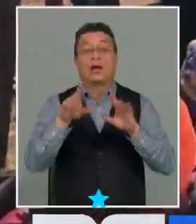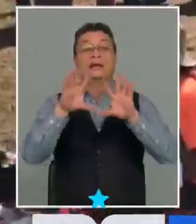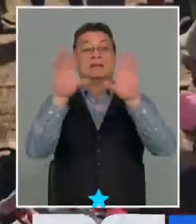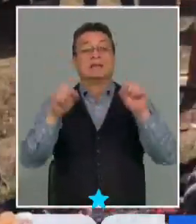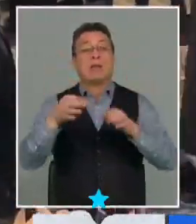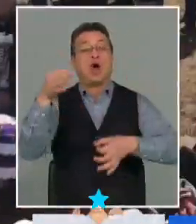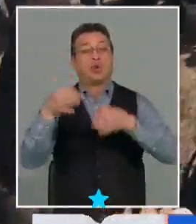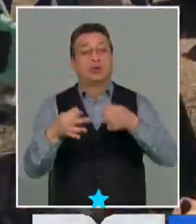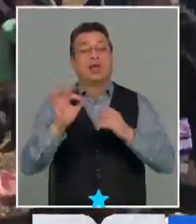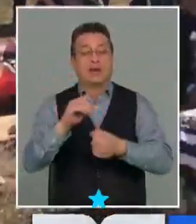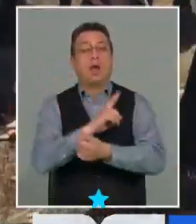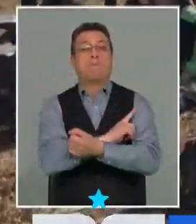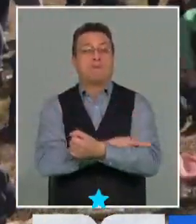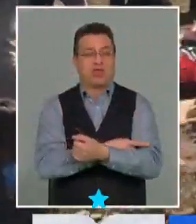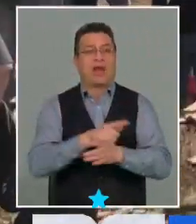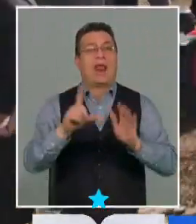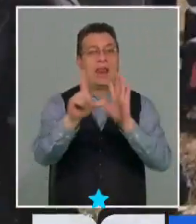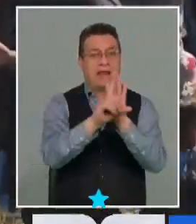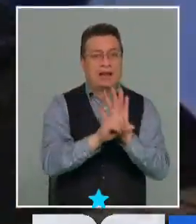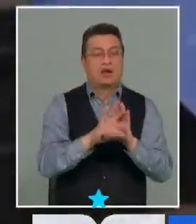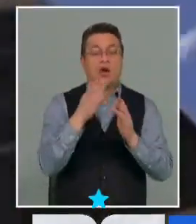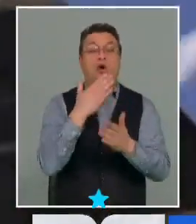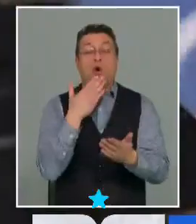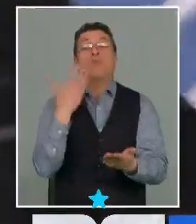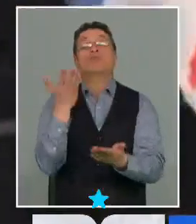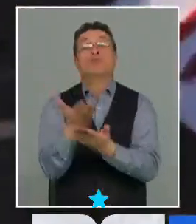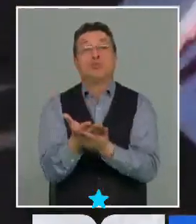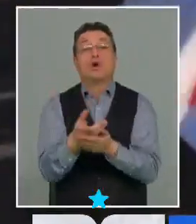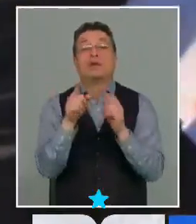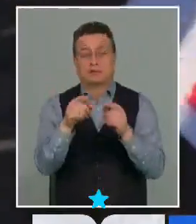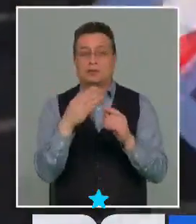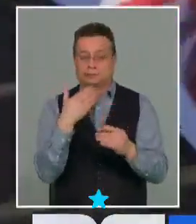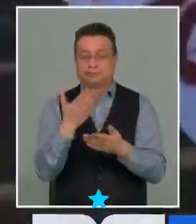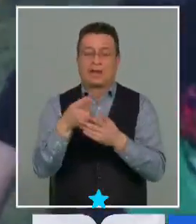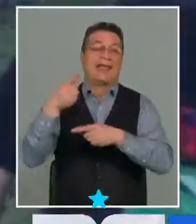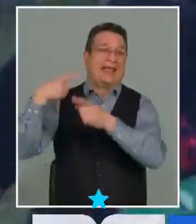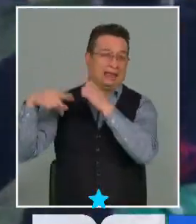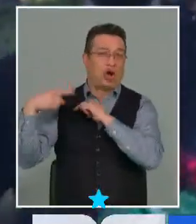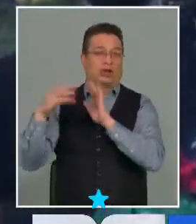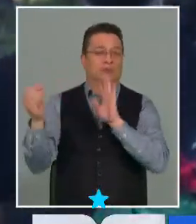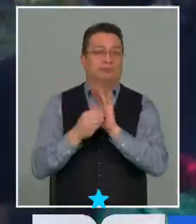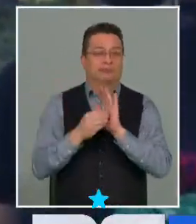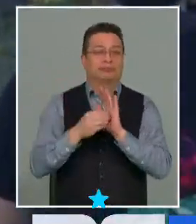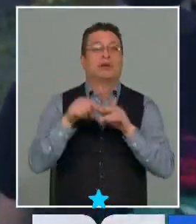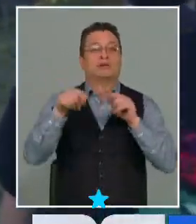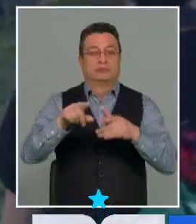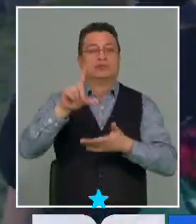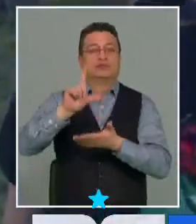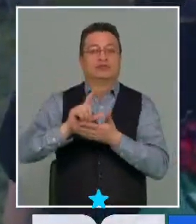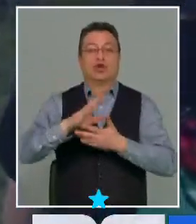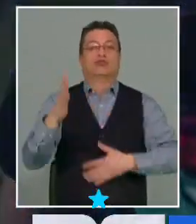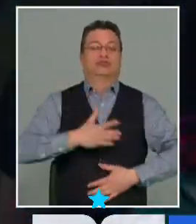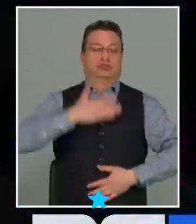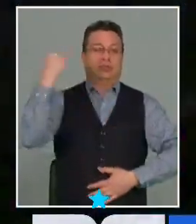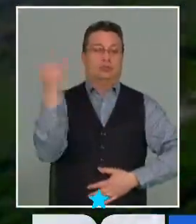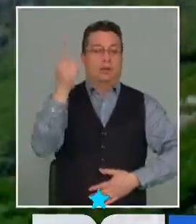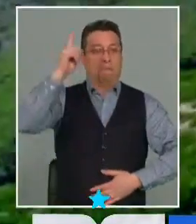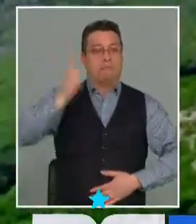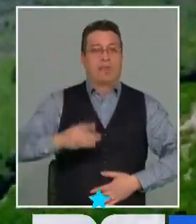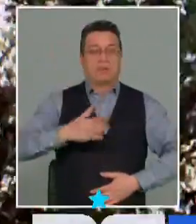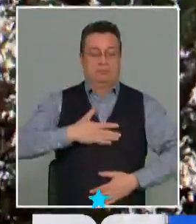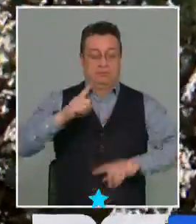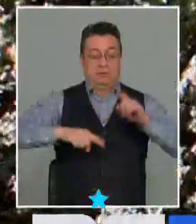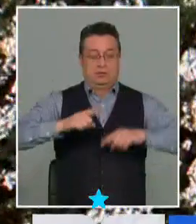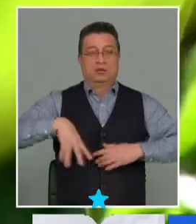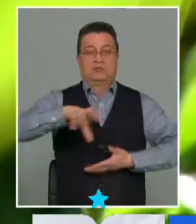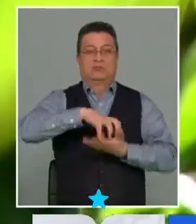justicia y en el poder legislativo. La propuesta también aborda una demanda histórica, como son los espacios de autodeterminación a través de la autonomía